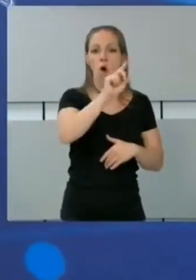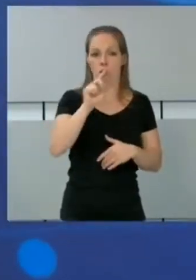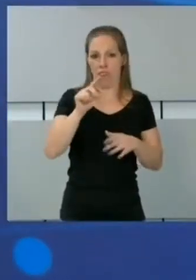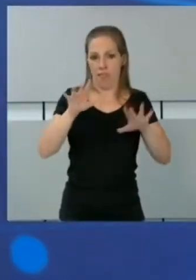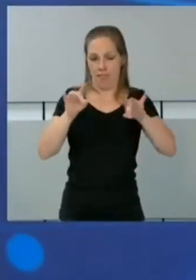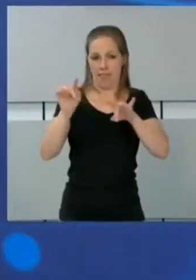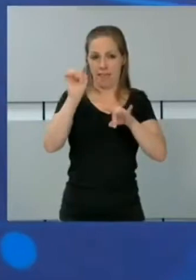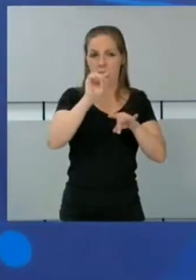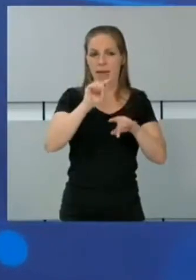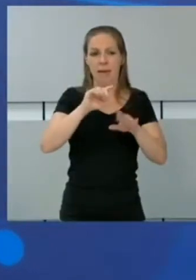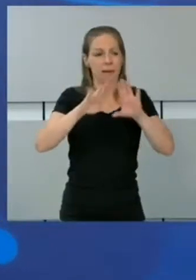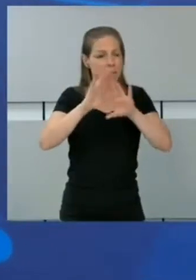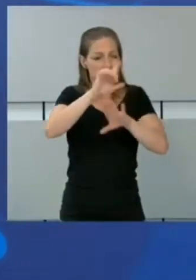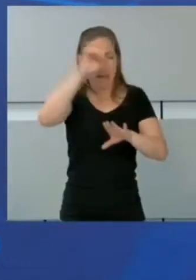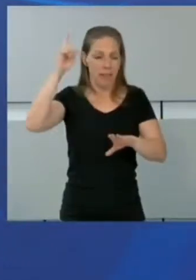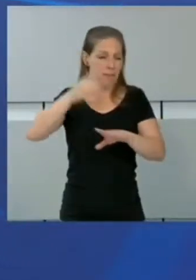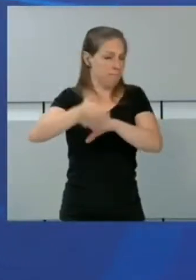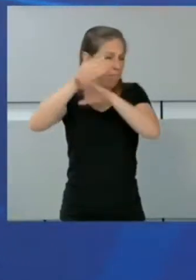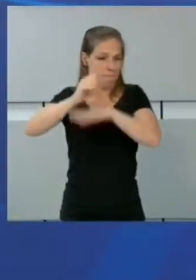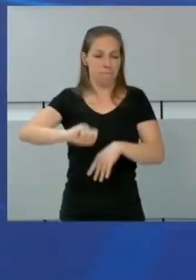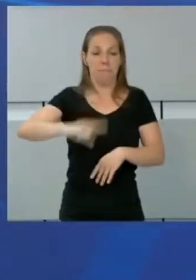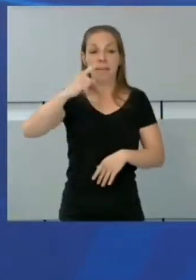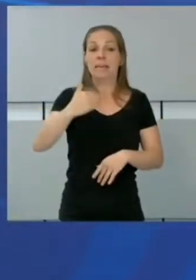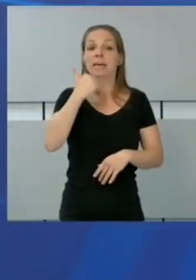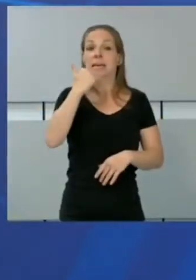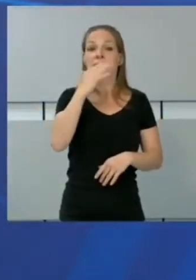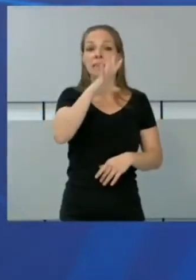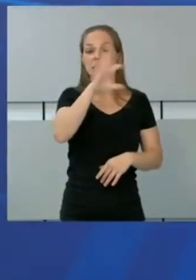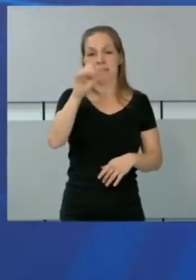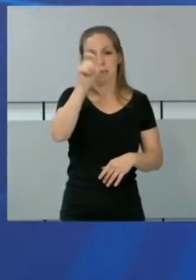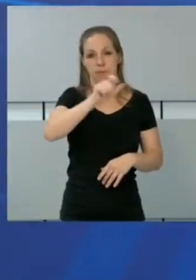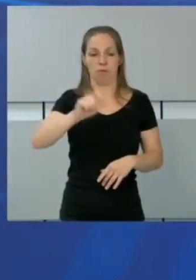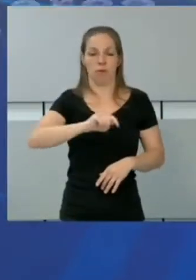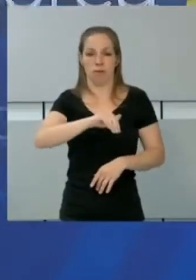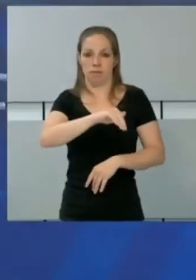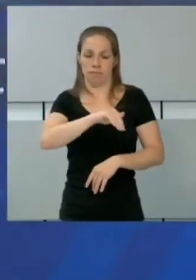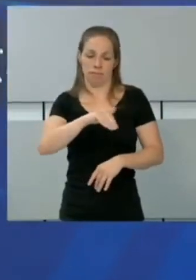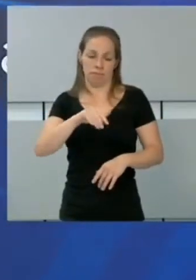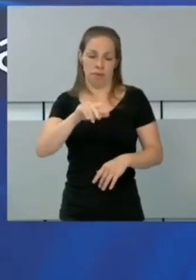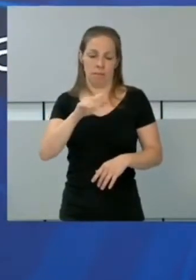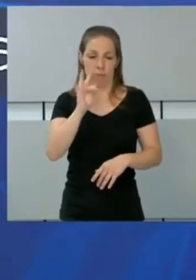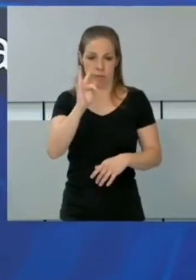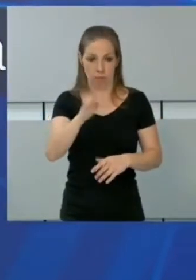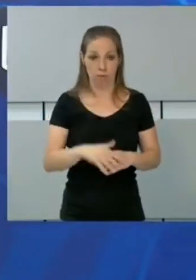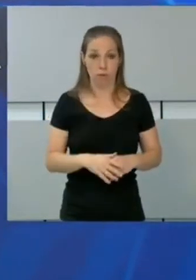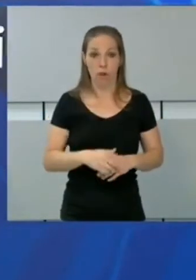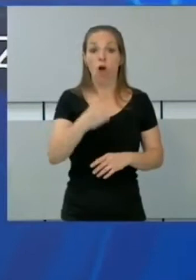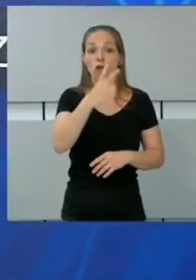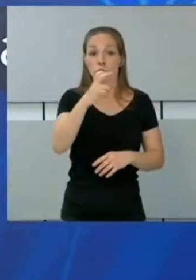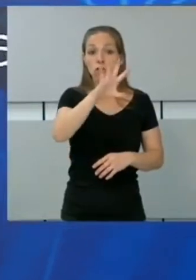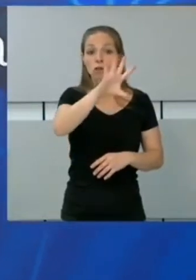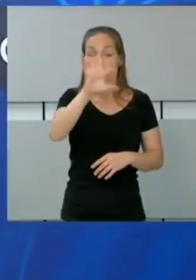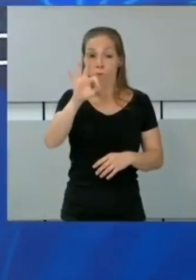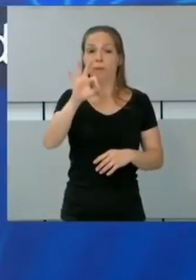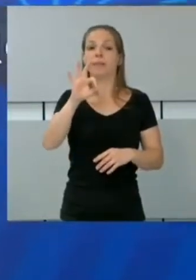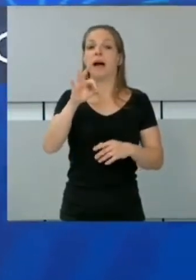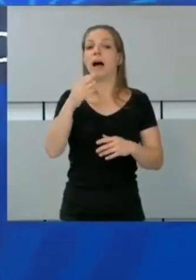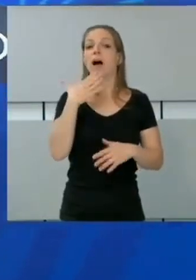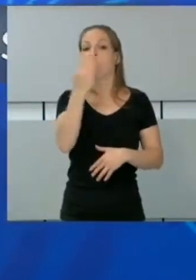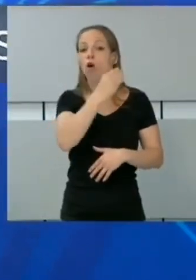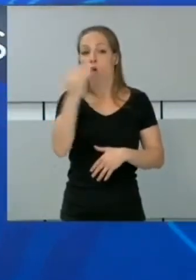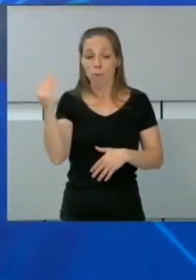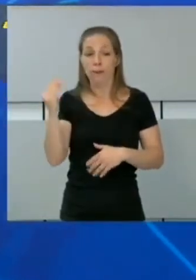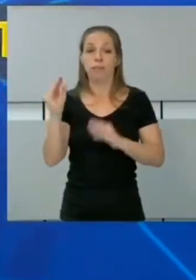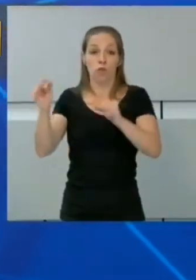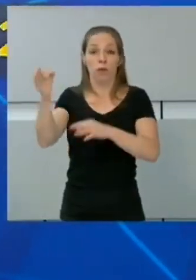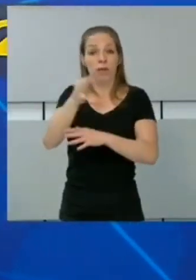ver aquí en el mapa, es la región más afectada, con casi 500 positivos. Hay además 250 jóvenes confinados en hoteles de la isla